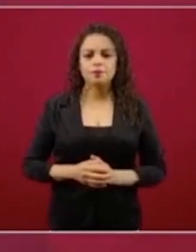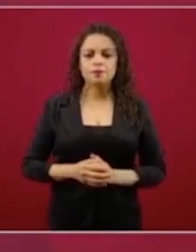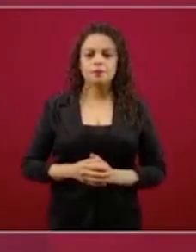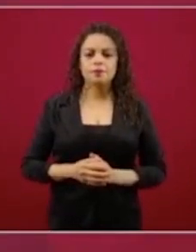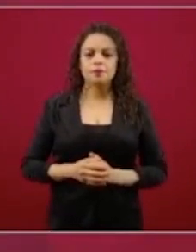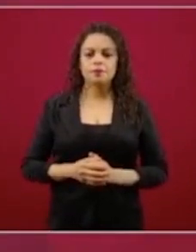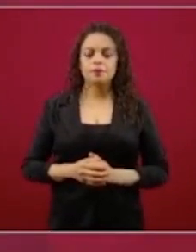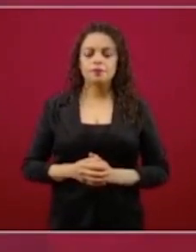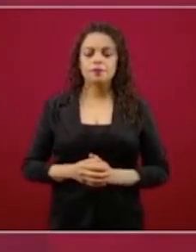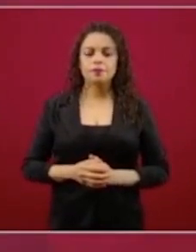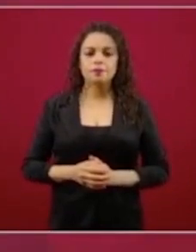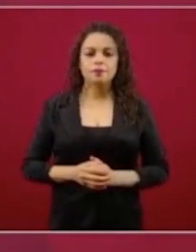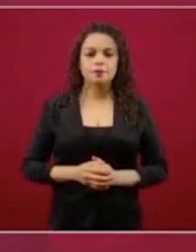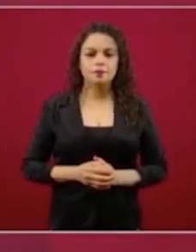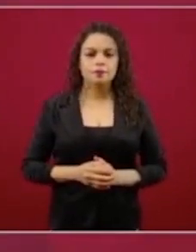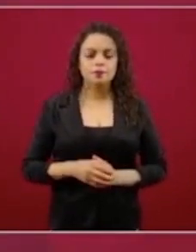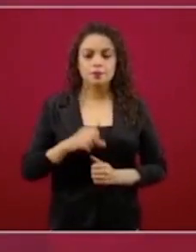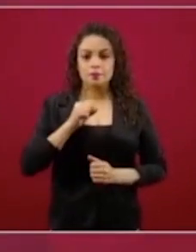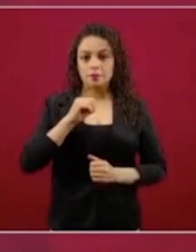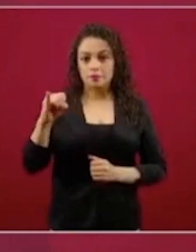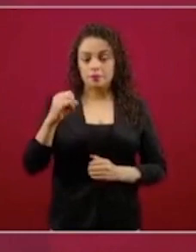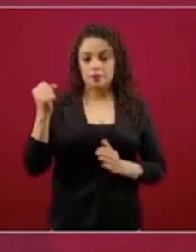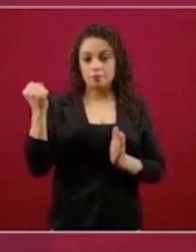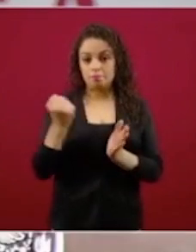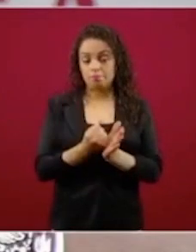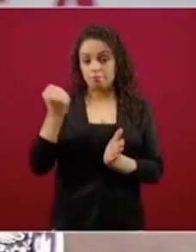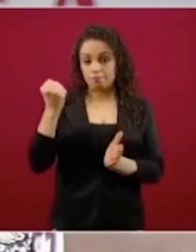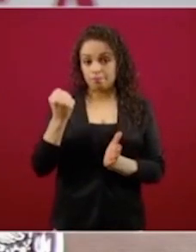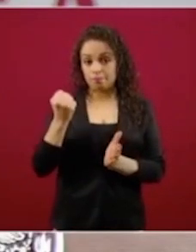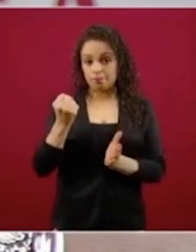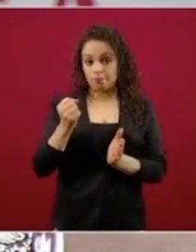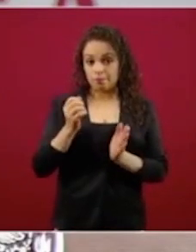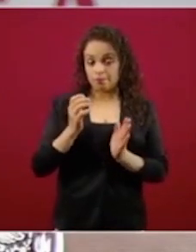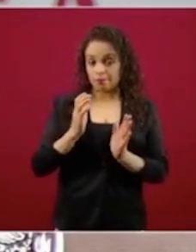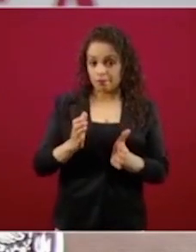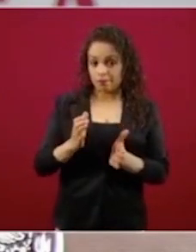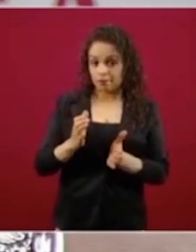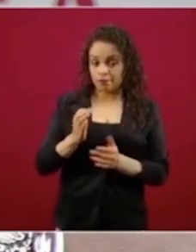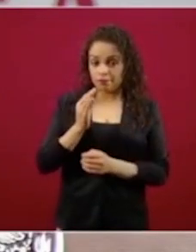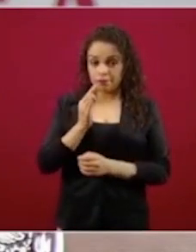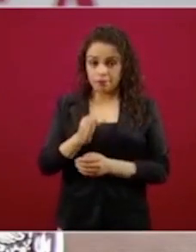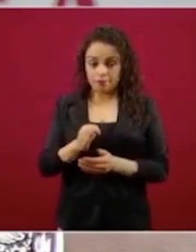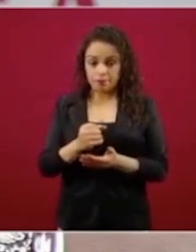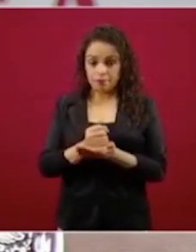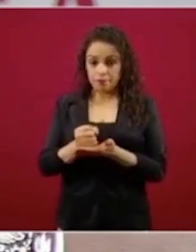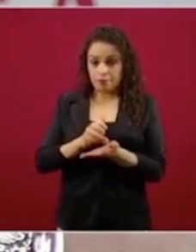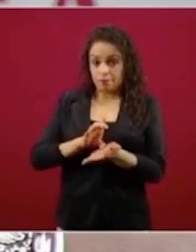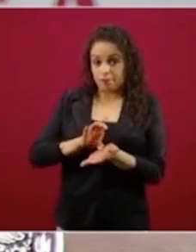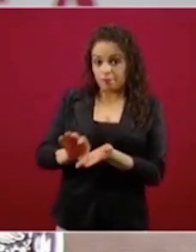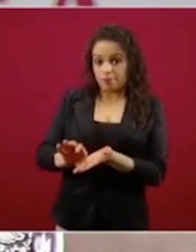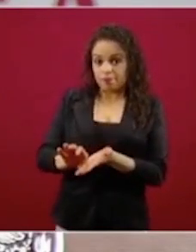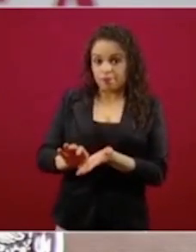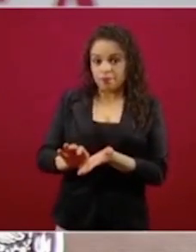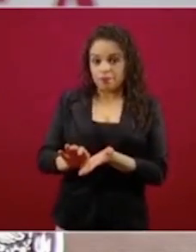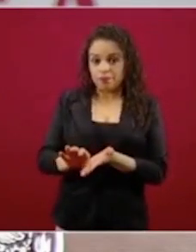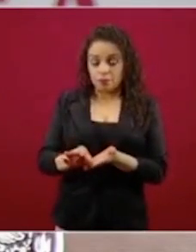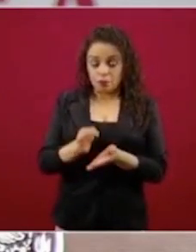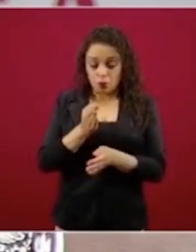este crédito, hasta ahora 500 mil